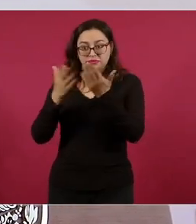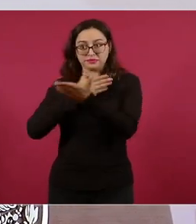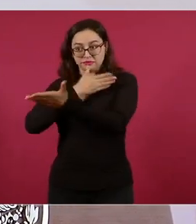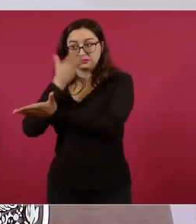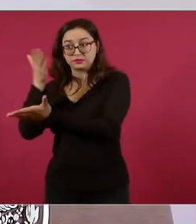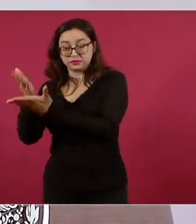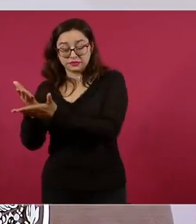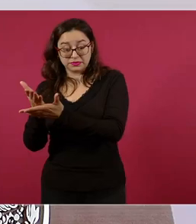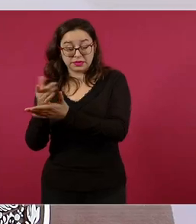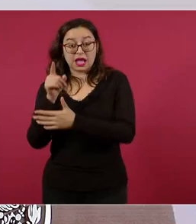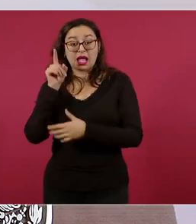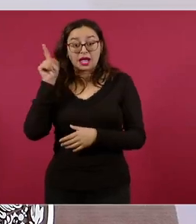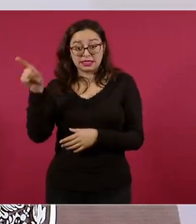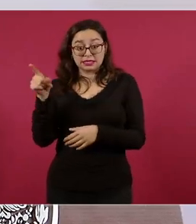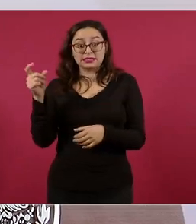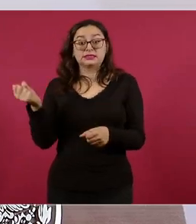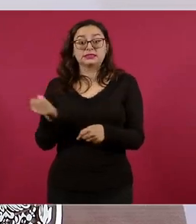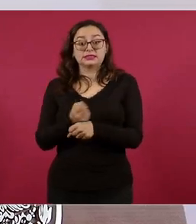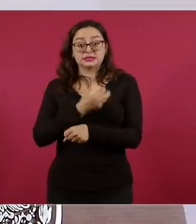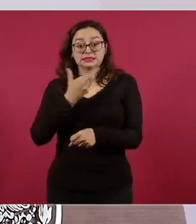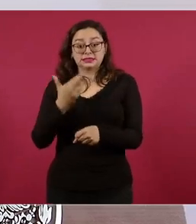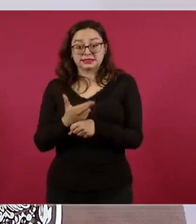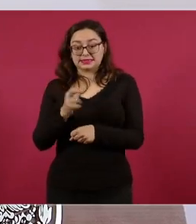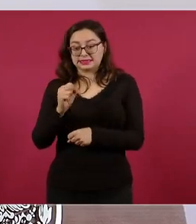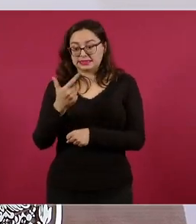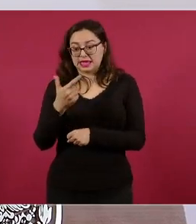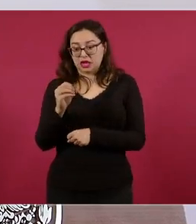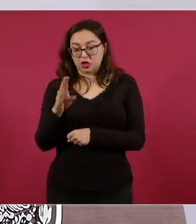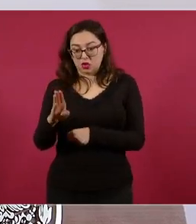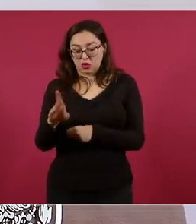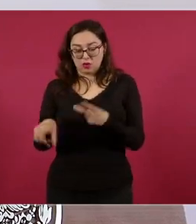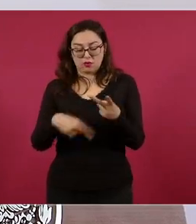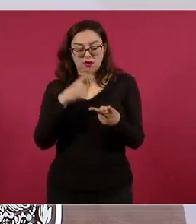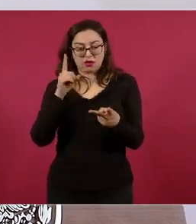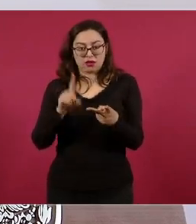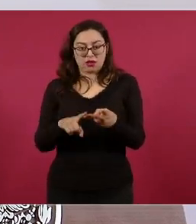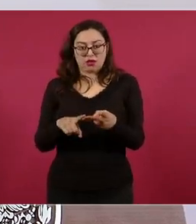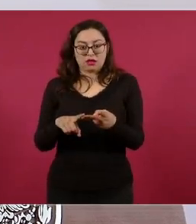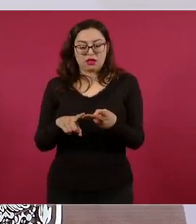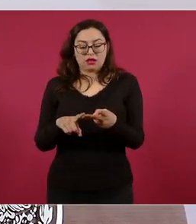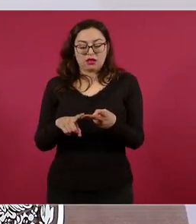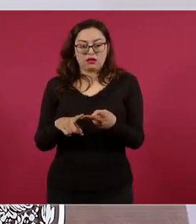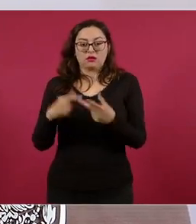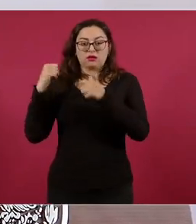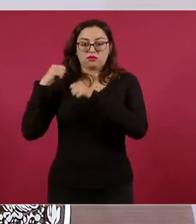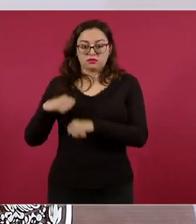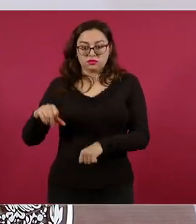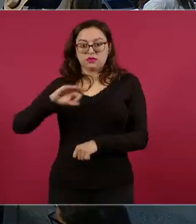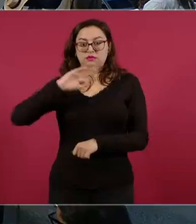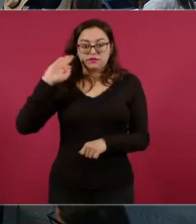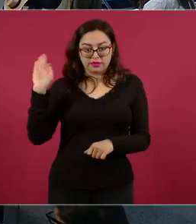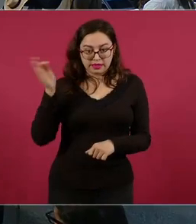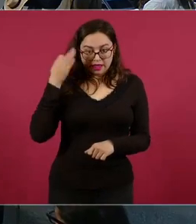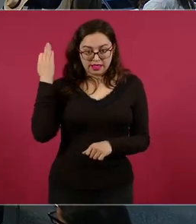secretario de gobierno asistieron autoridades federales